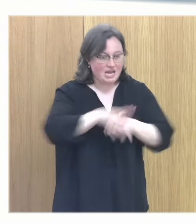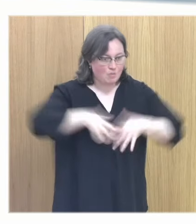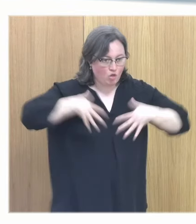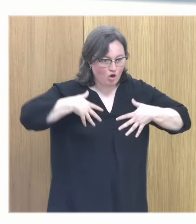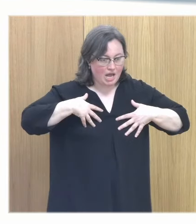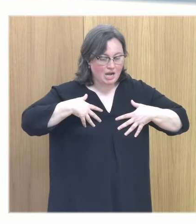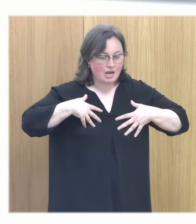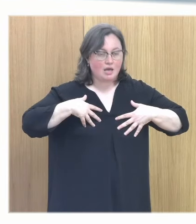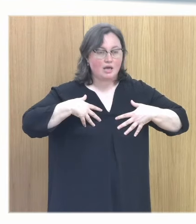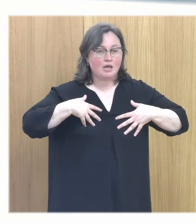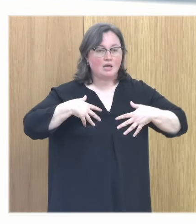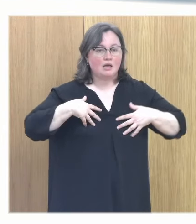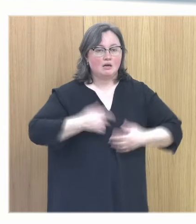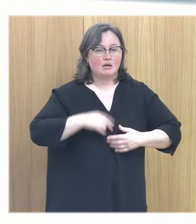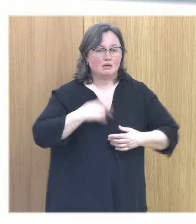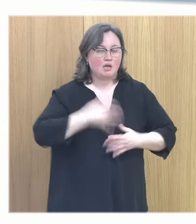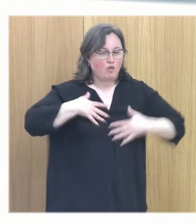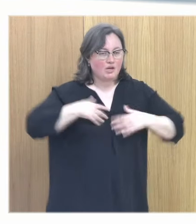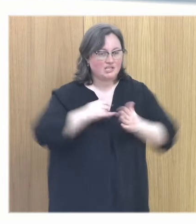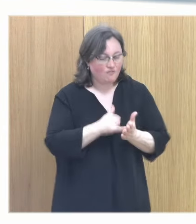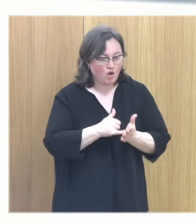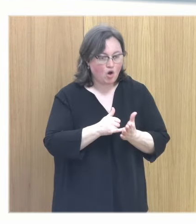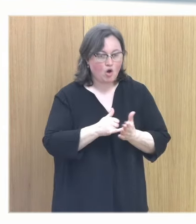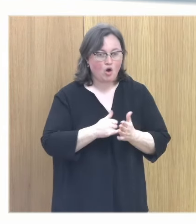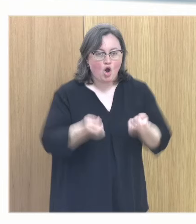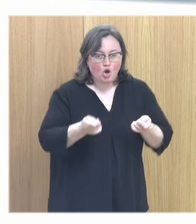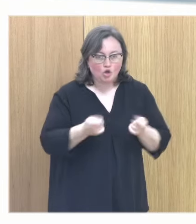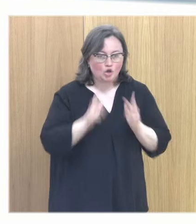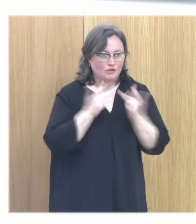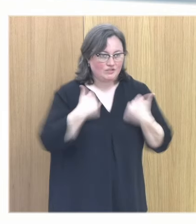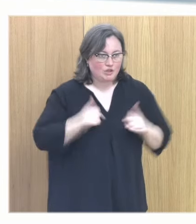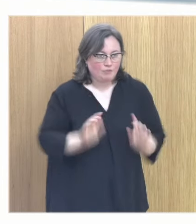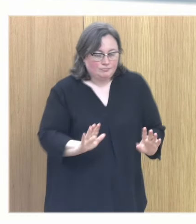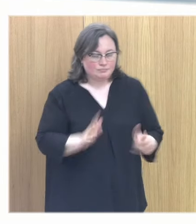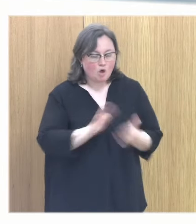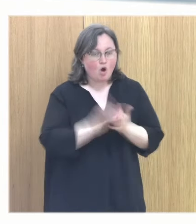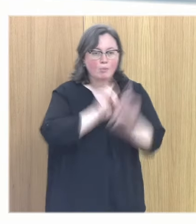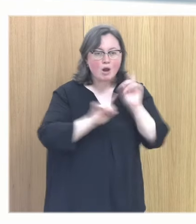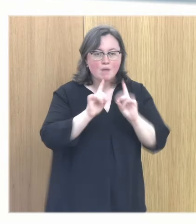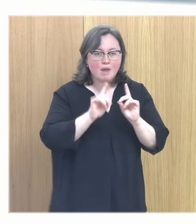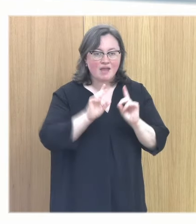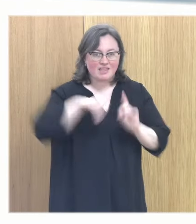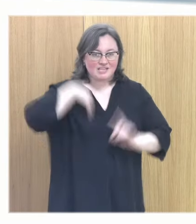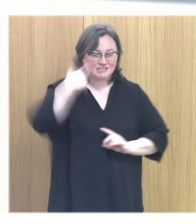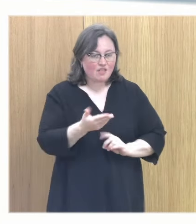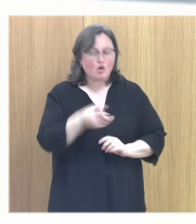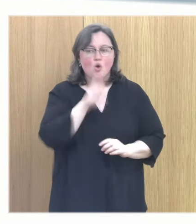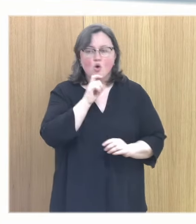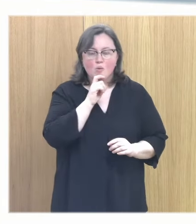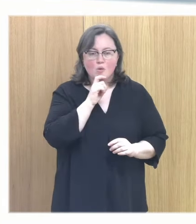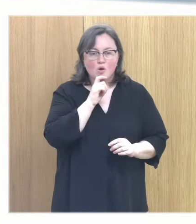tenéis el bajo tono emocional tenéis la falta de regulación del contacto físico el problema la externalización sería